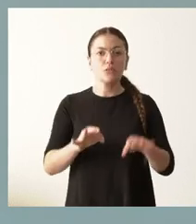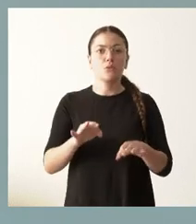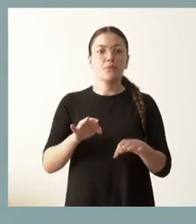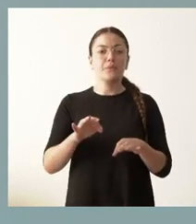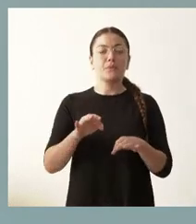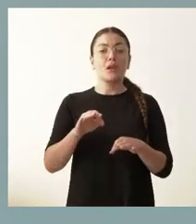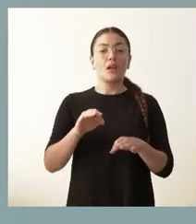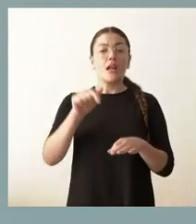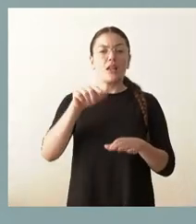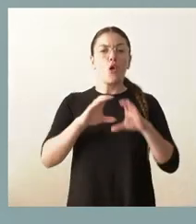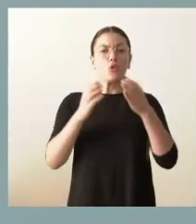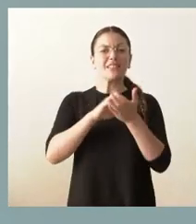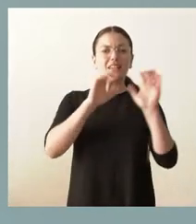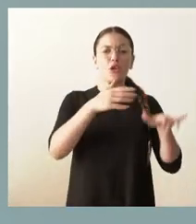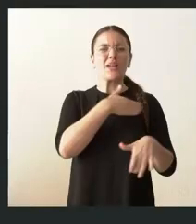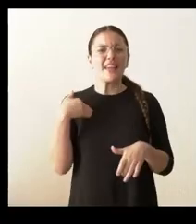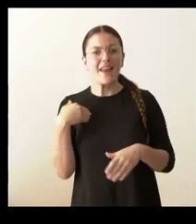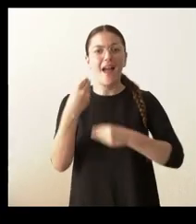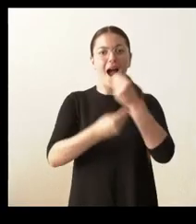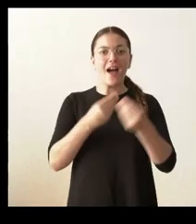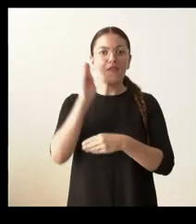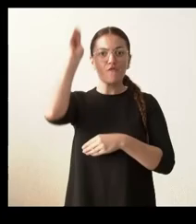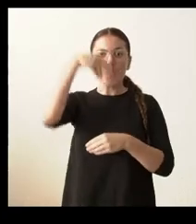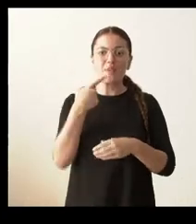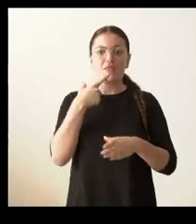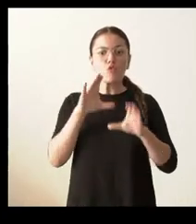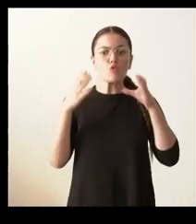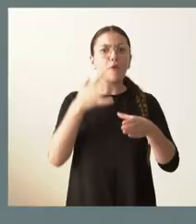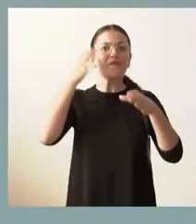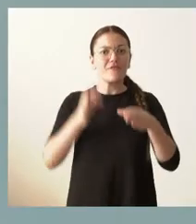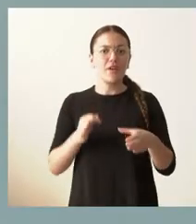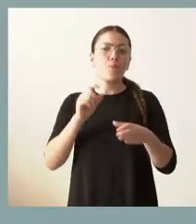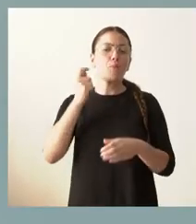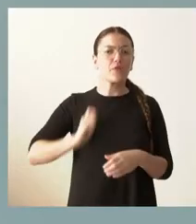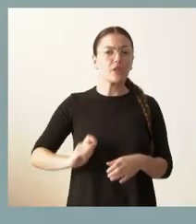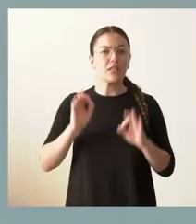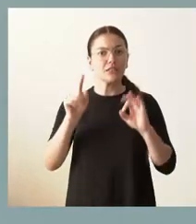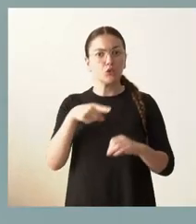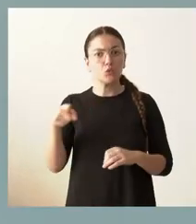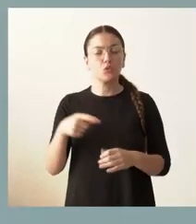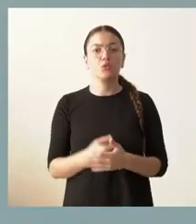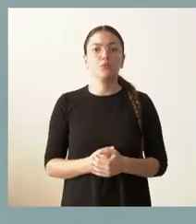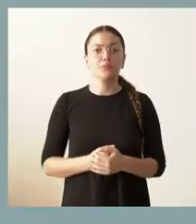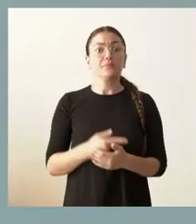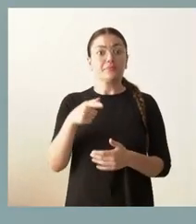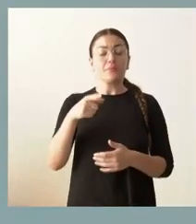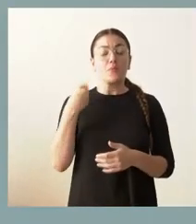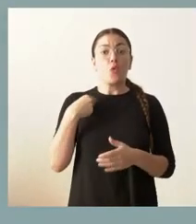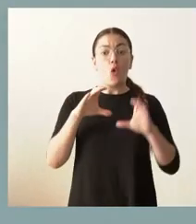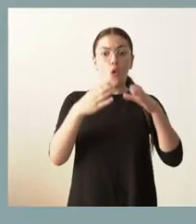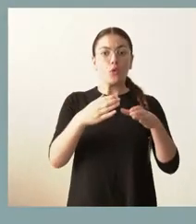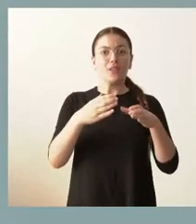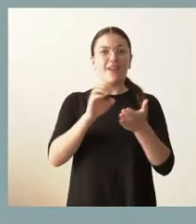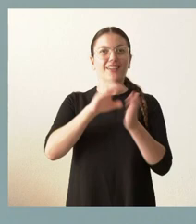León llegar a tener una plantilla de bomberos profesionales? Es intención de la Junta de Castilla y León reforzar todos los servicios